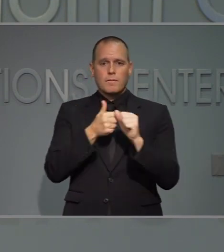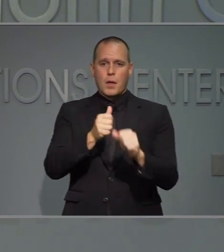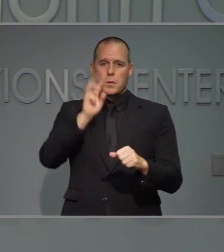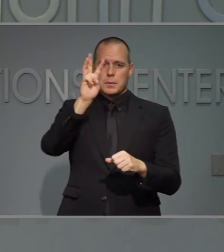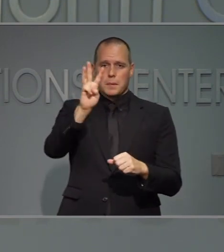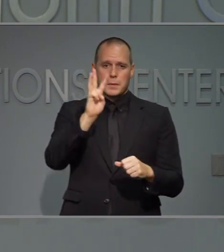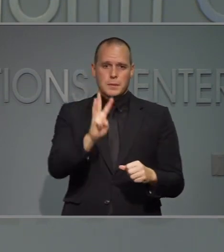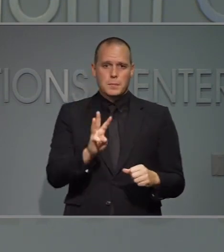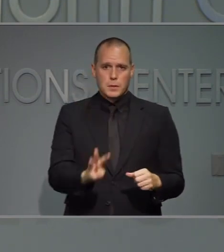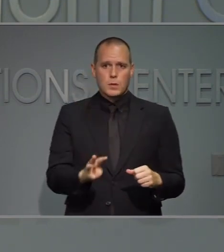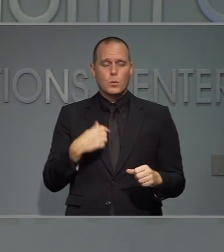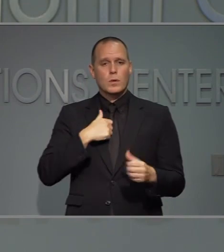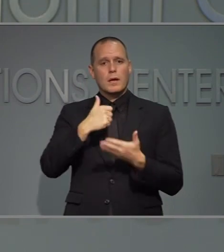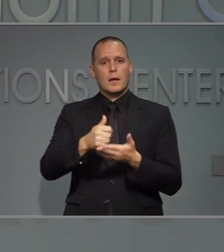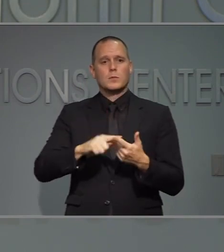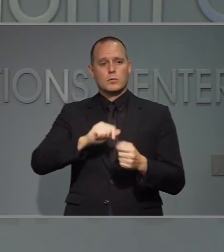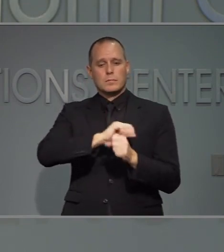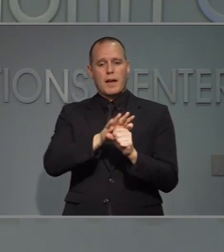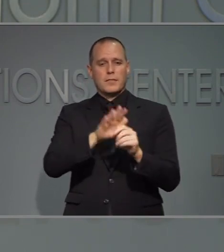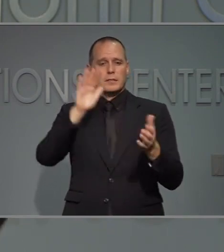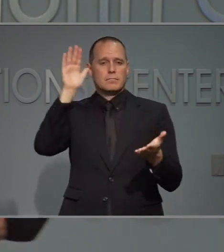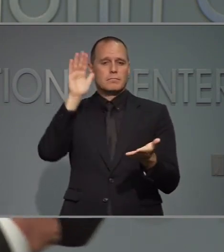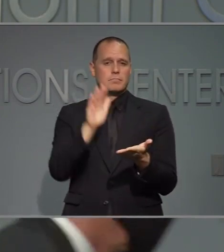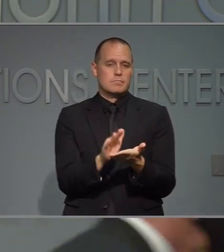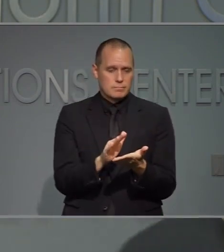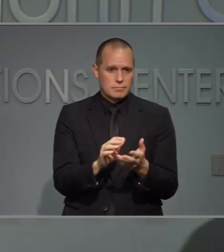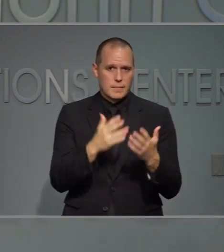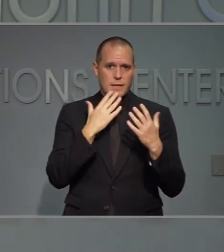siguen las tres dobles para reducir la propagación del virus. Muchas gracias.